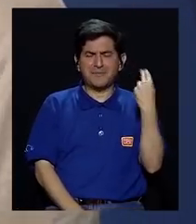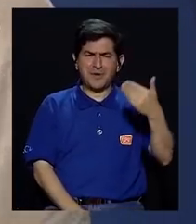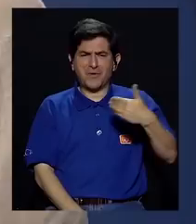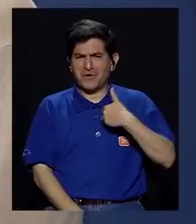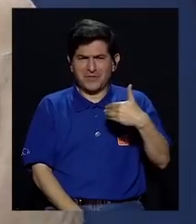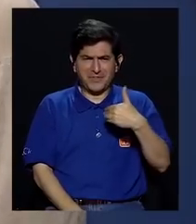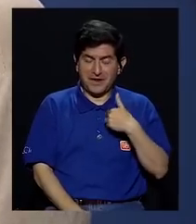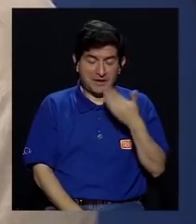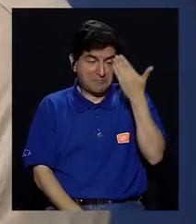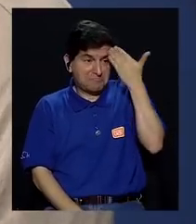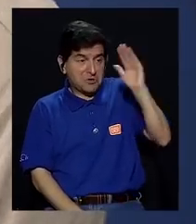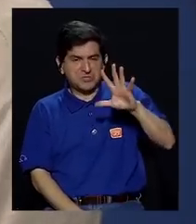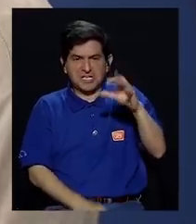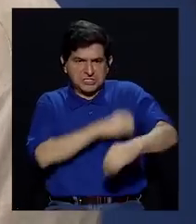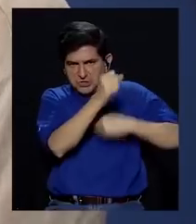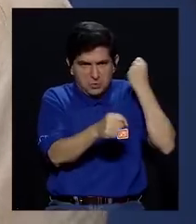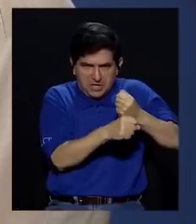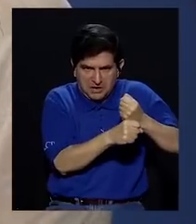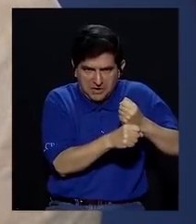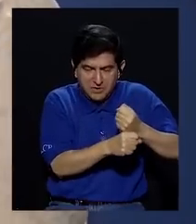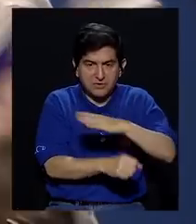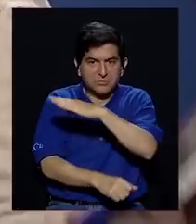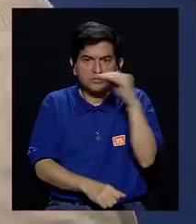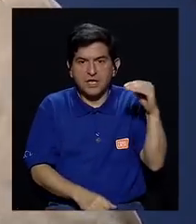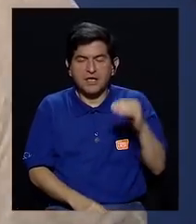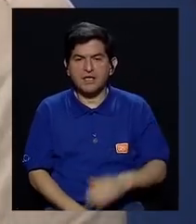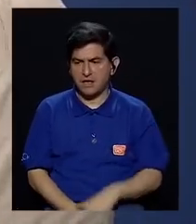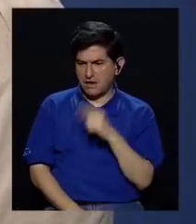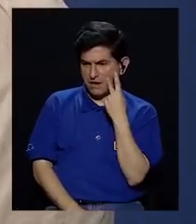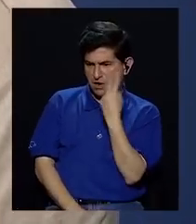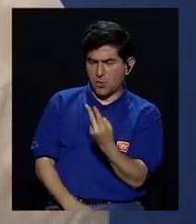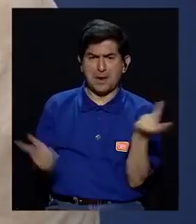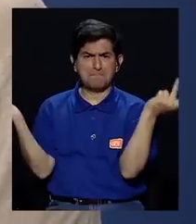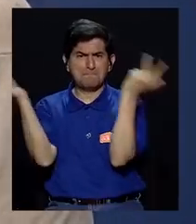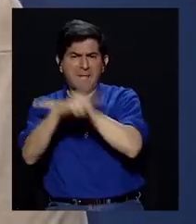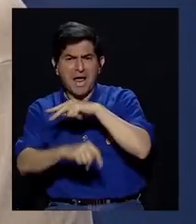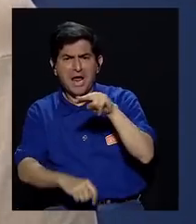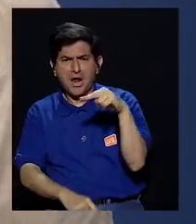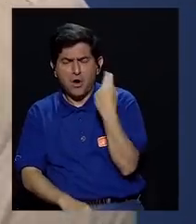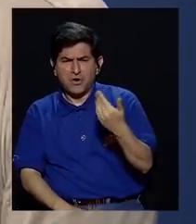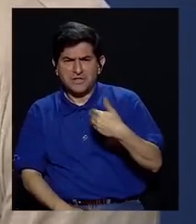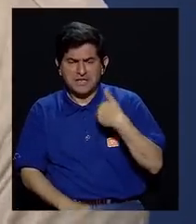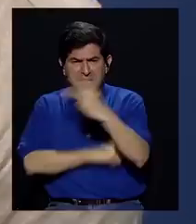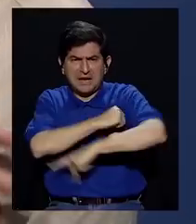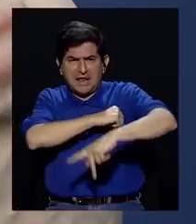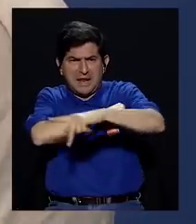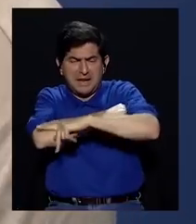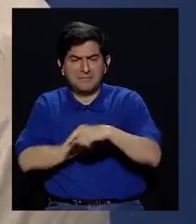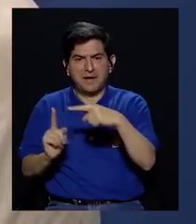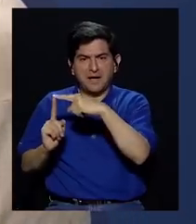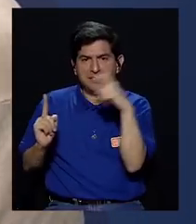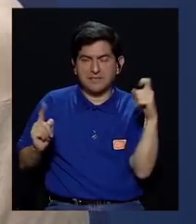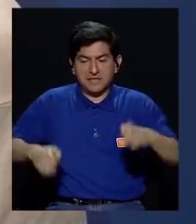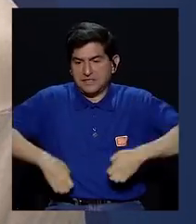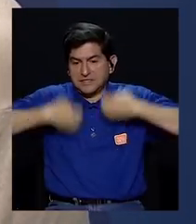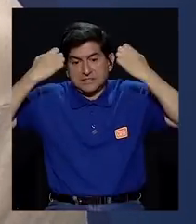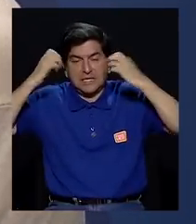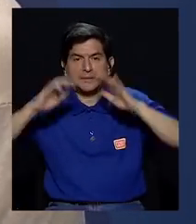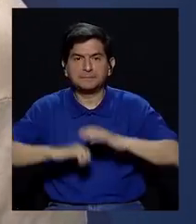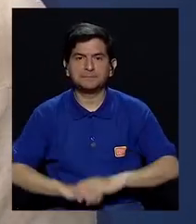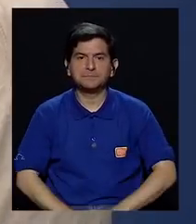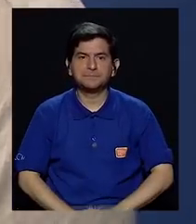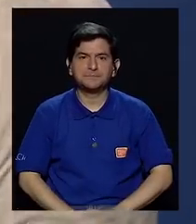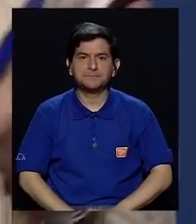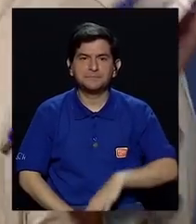noticia que hemos recibido en 50 años y los que reciben esto como la peor noticia que se ha recibido en el país desde que existe.